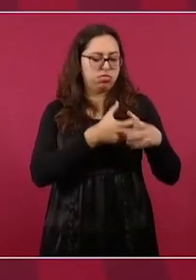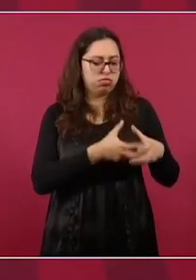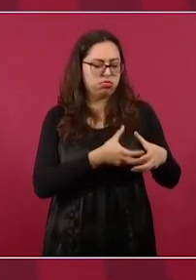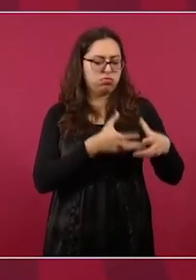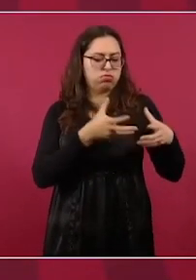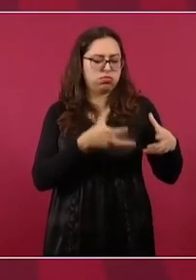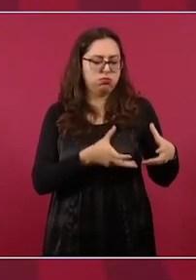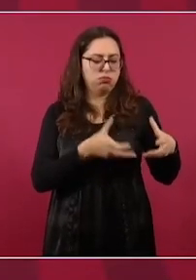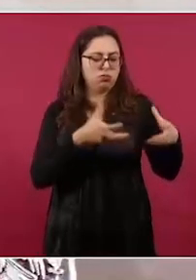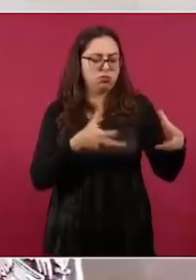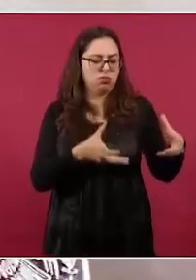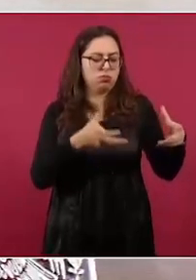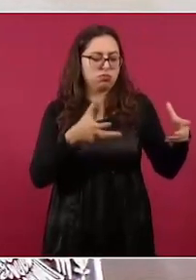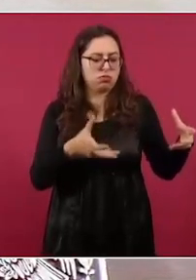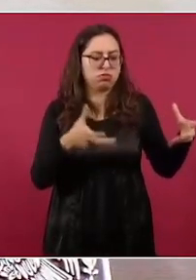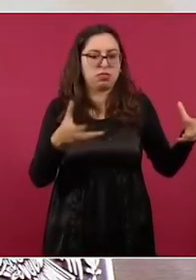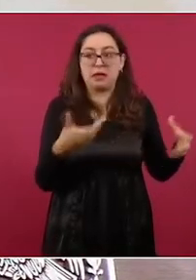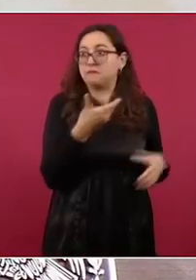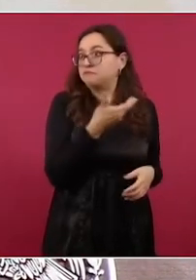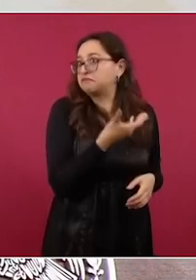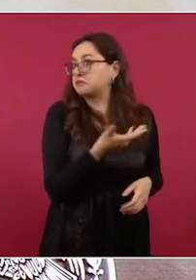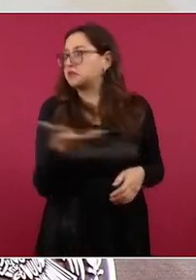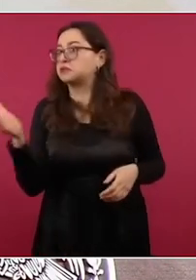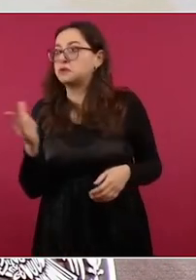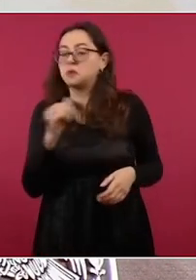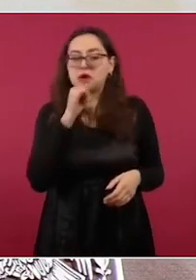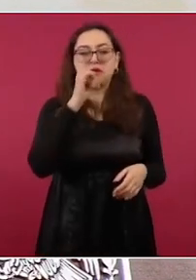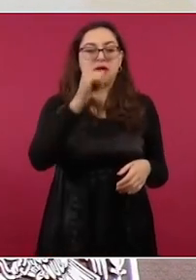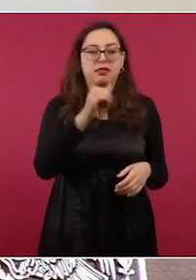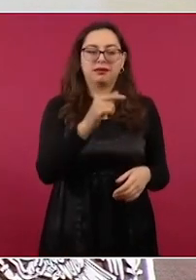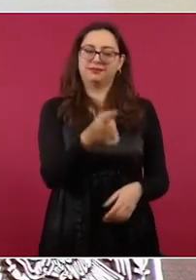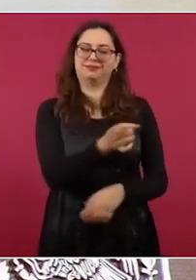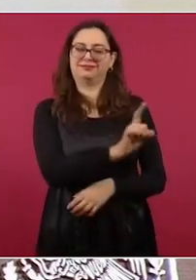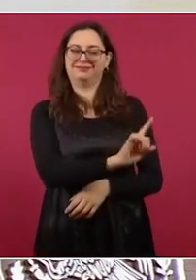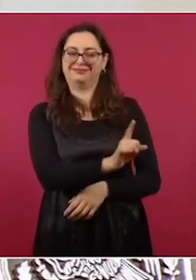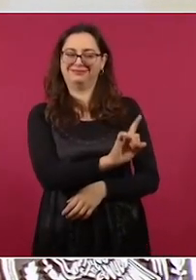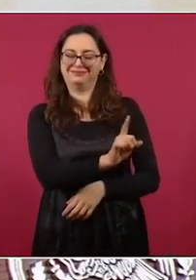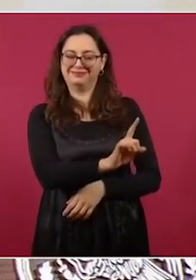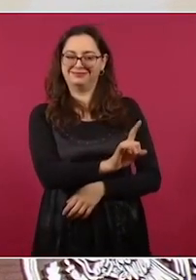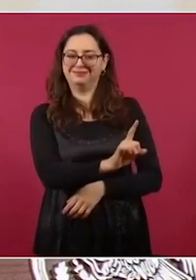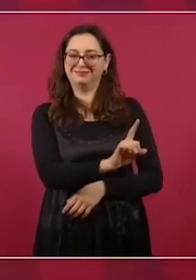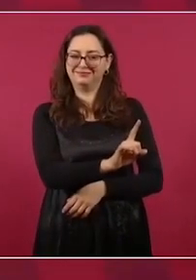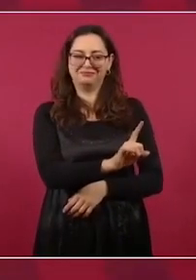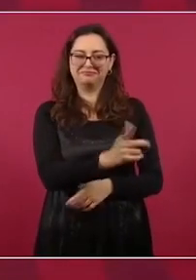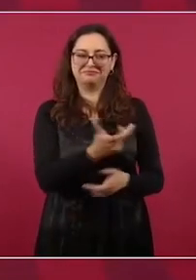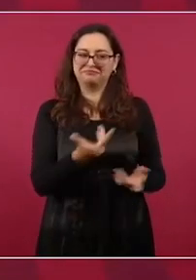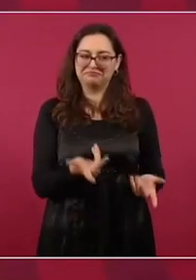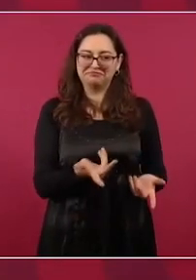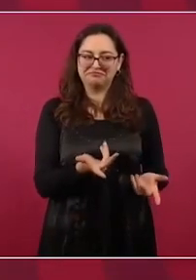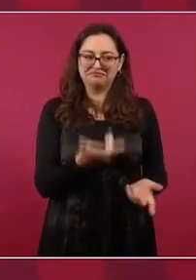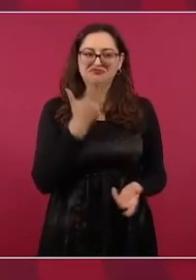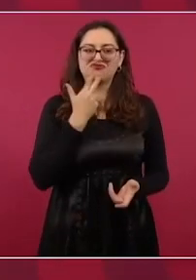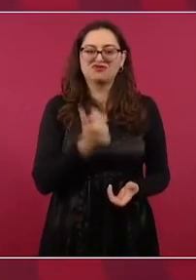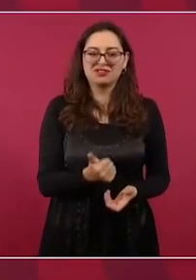no, significa